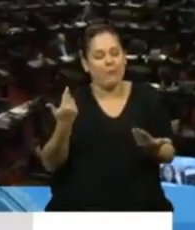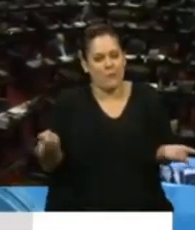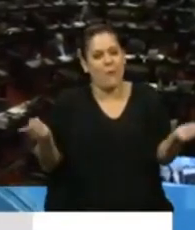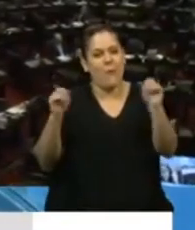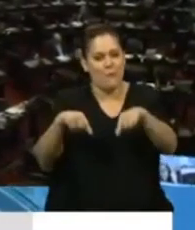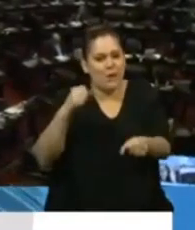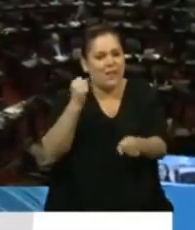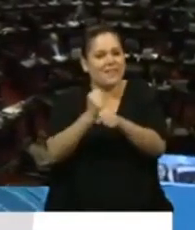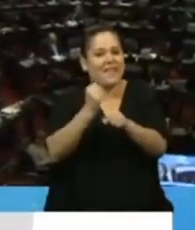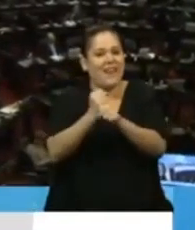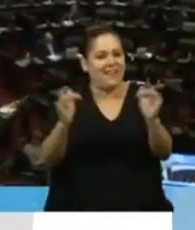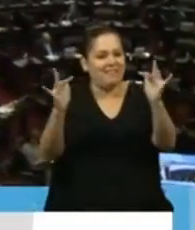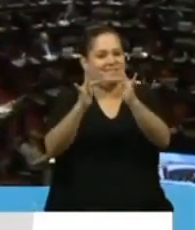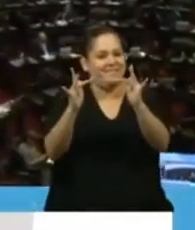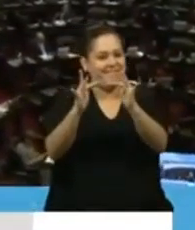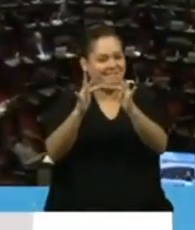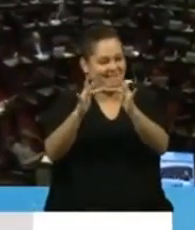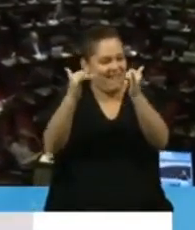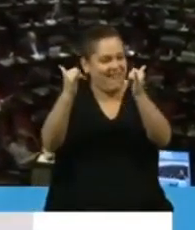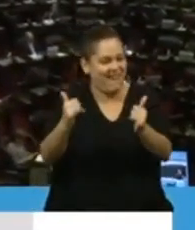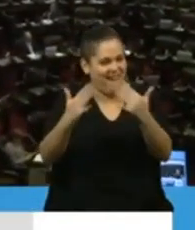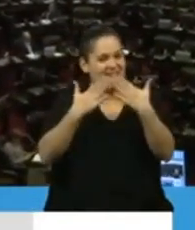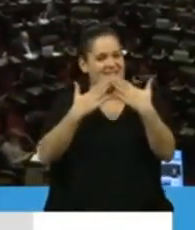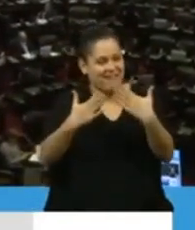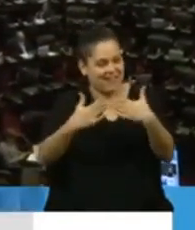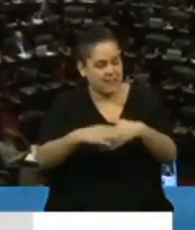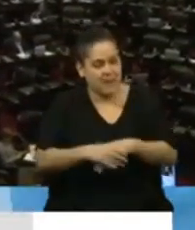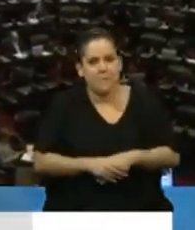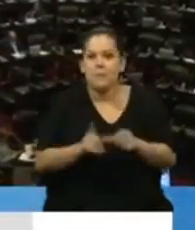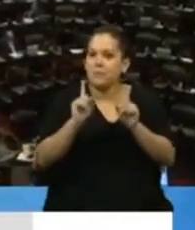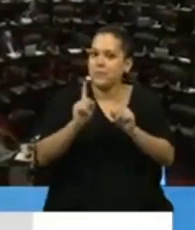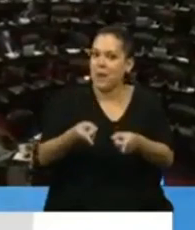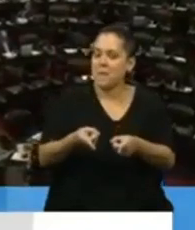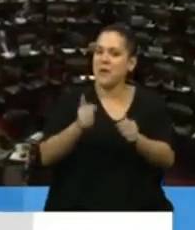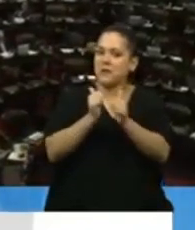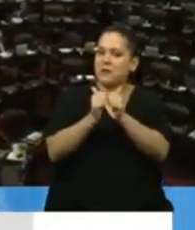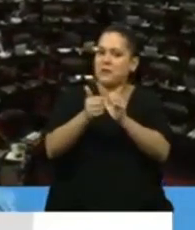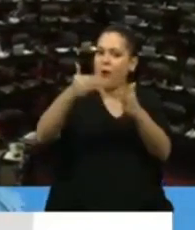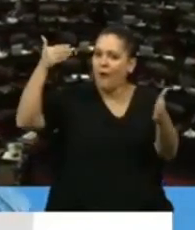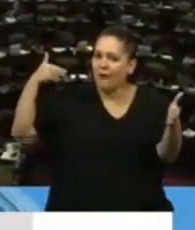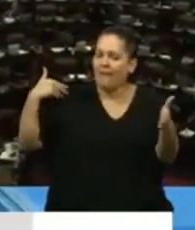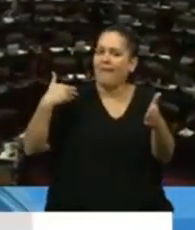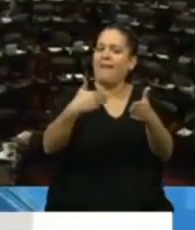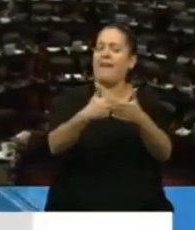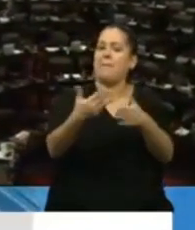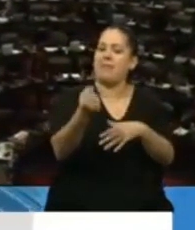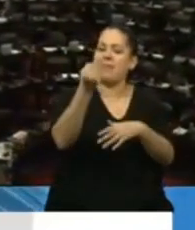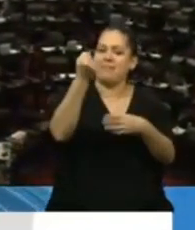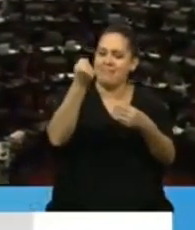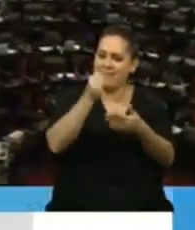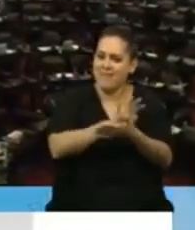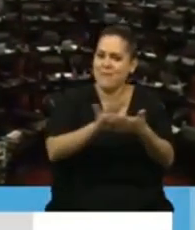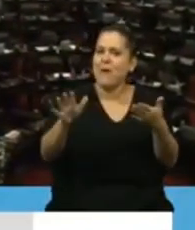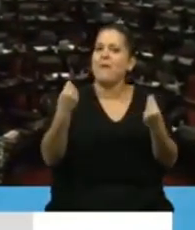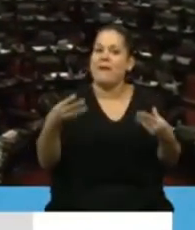manera telemática. Y además también es histórico, creo, no solo porque consigue el bloque del Frente de